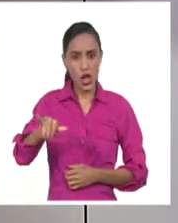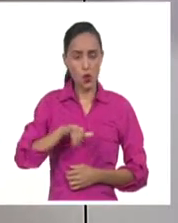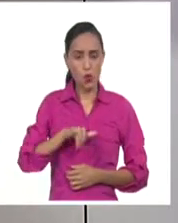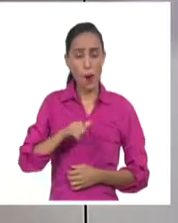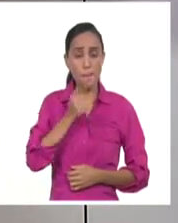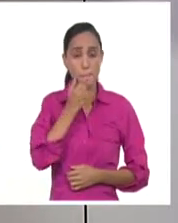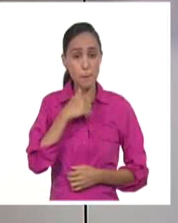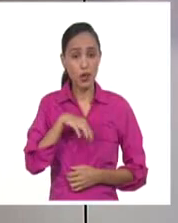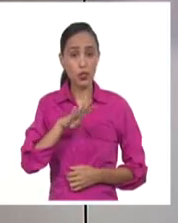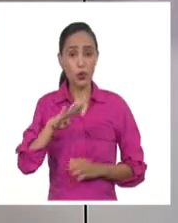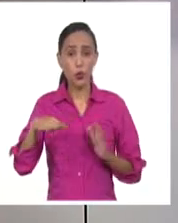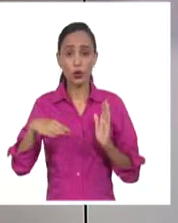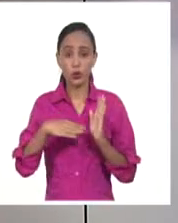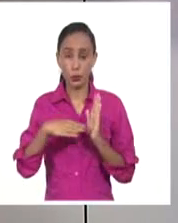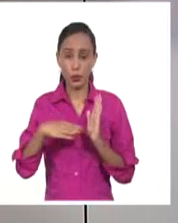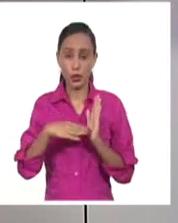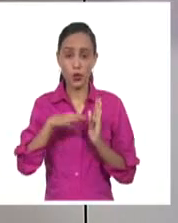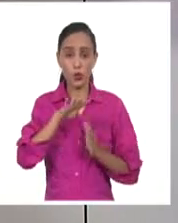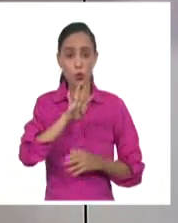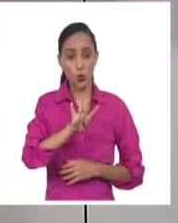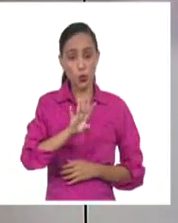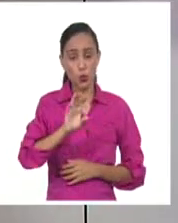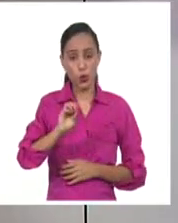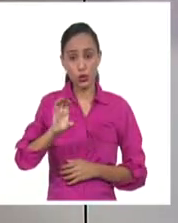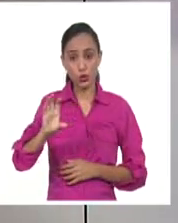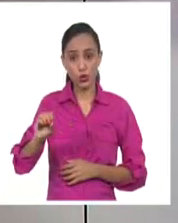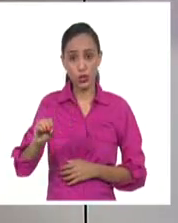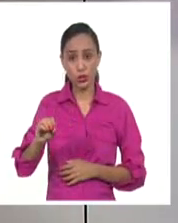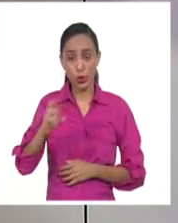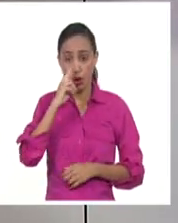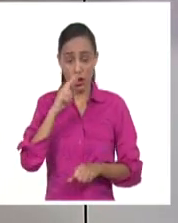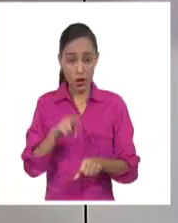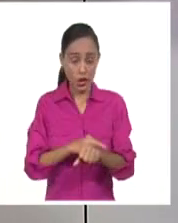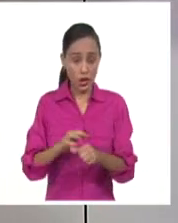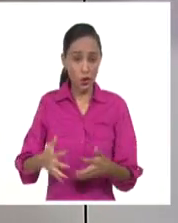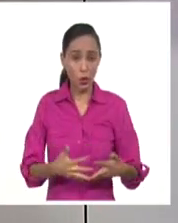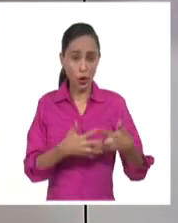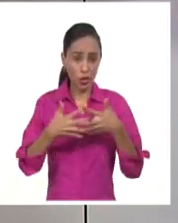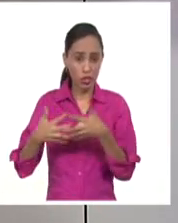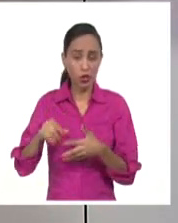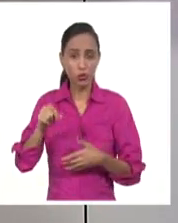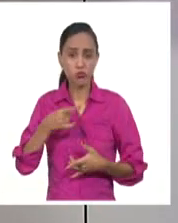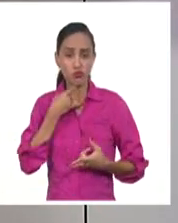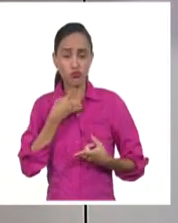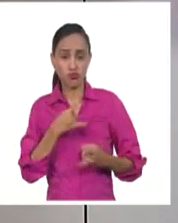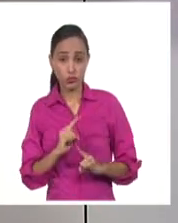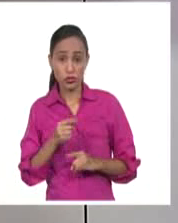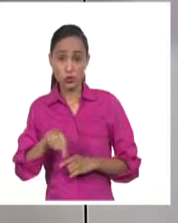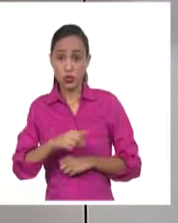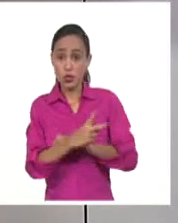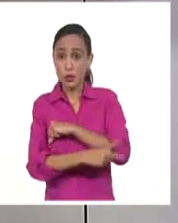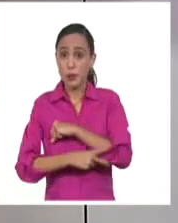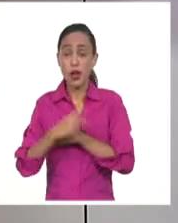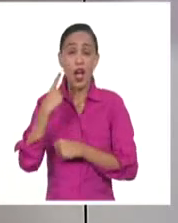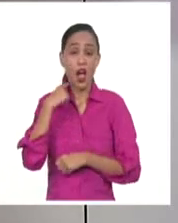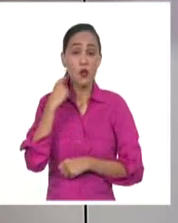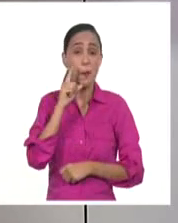más de 4.400 negros estadounidenses fueron linchados en ese país entre